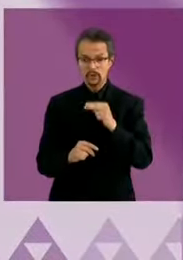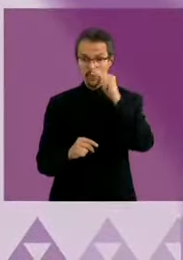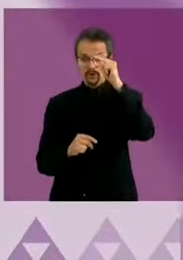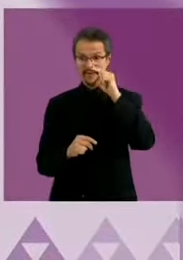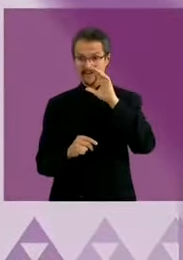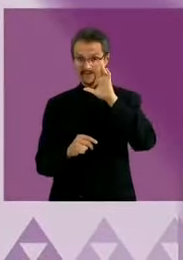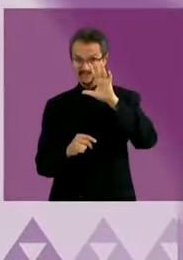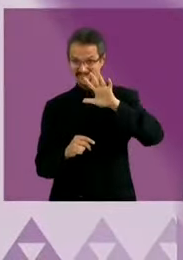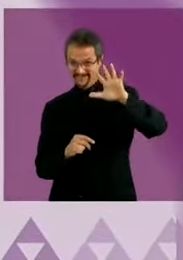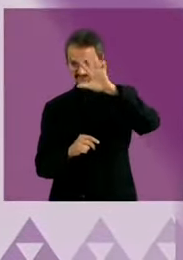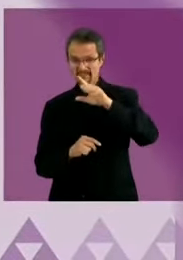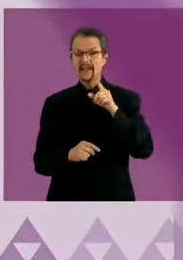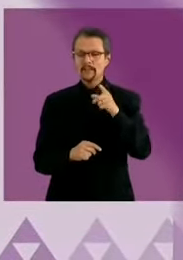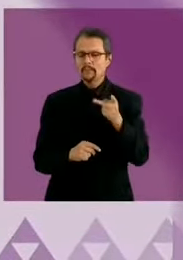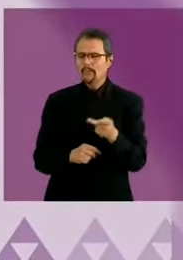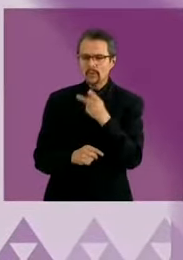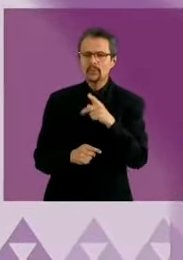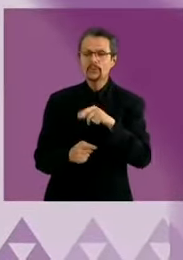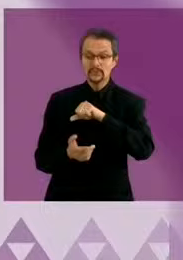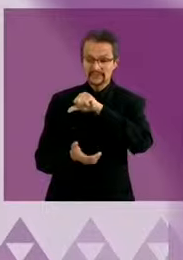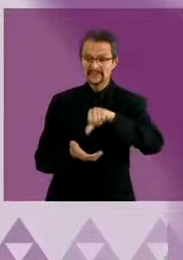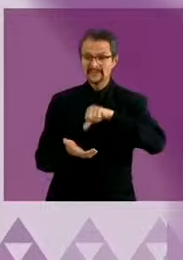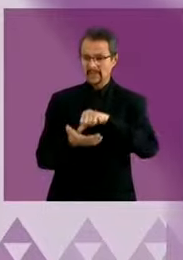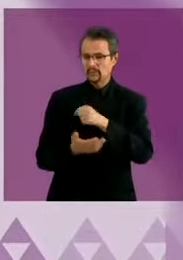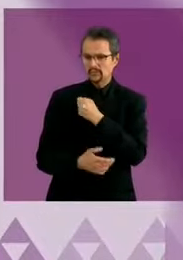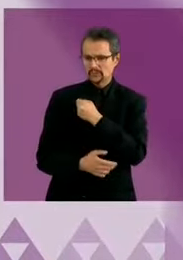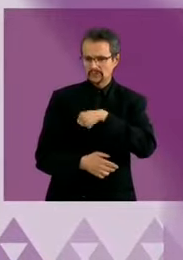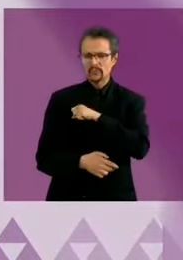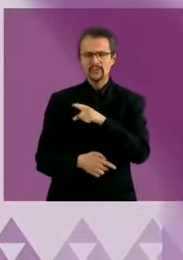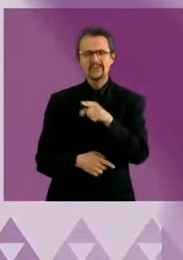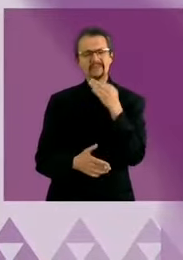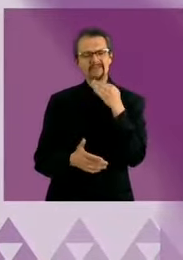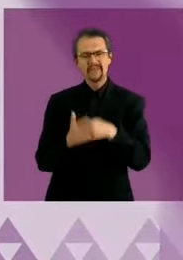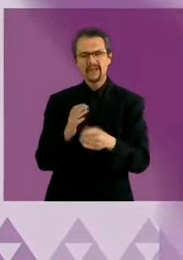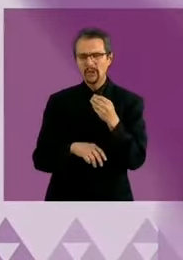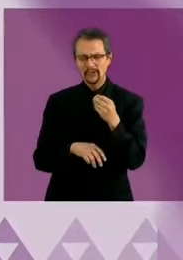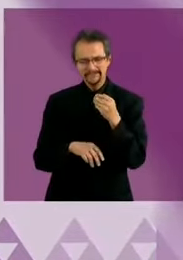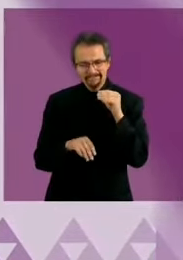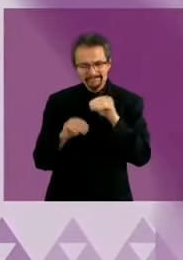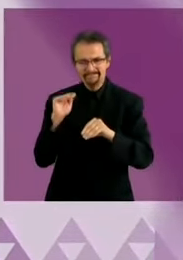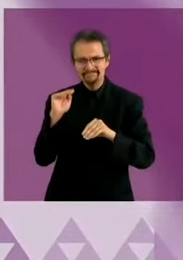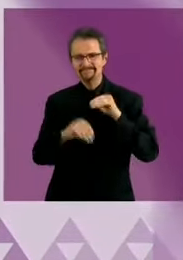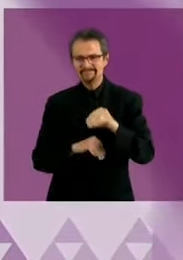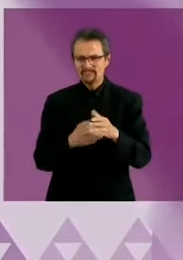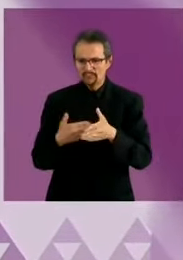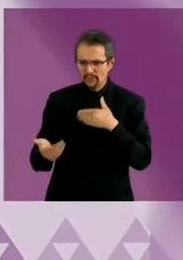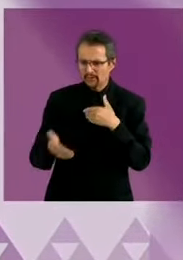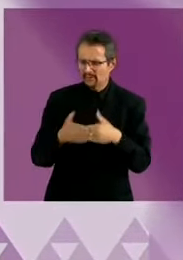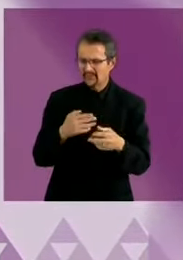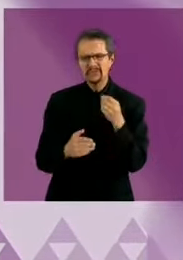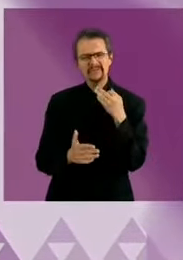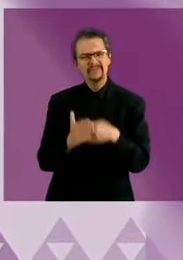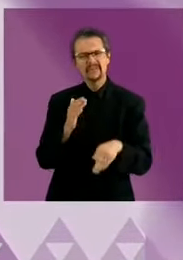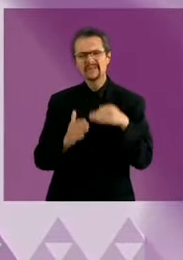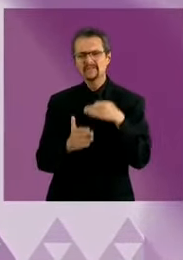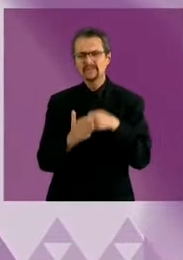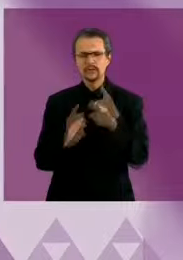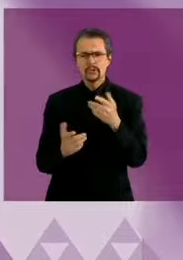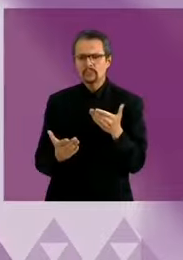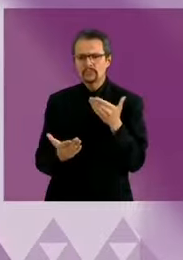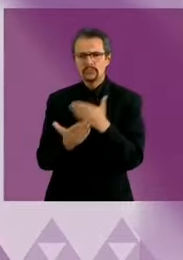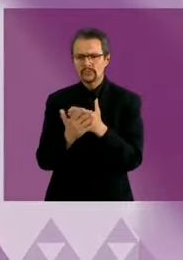Los centros de salud necesitan una actualización en todas las áreas. ¿Cómo se podría modernizar sin